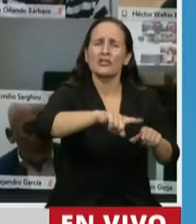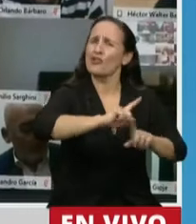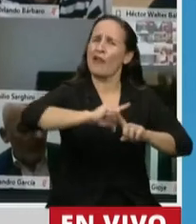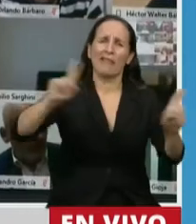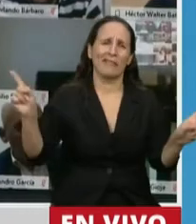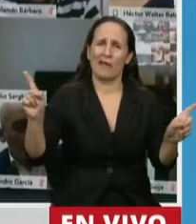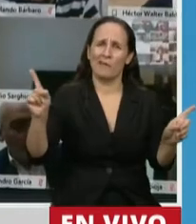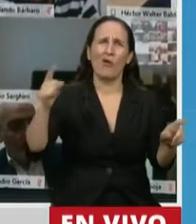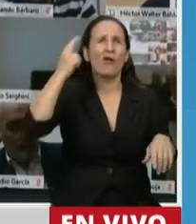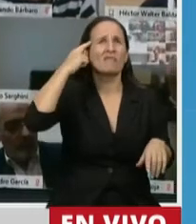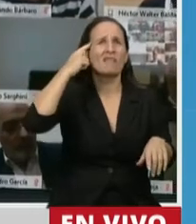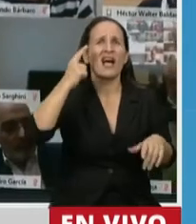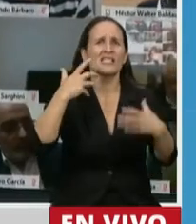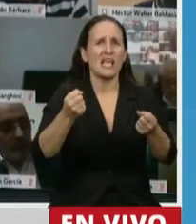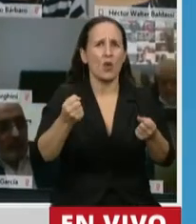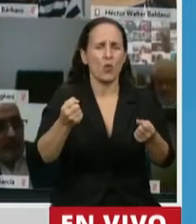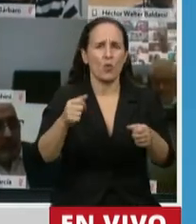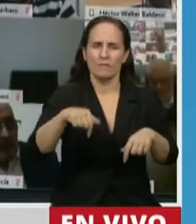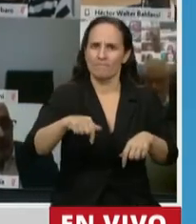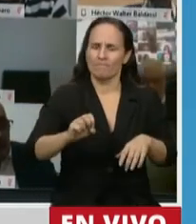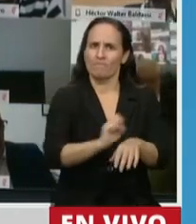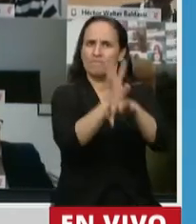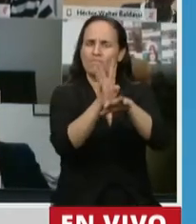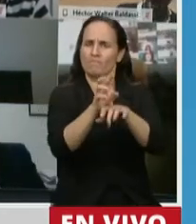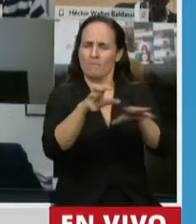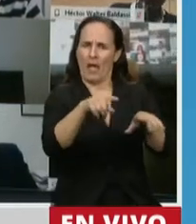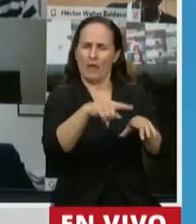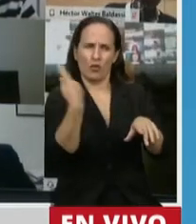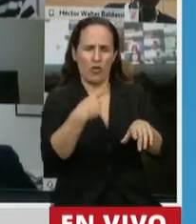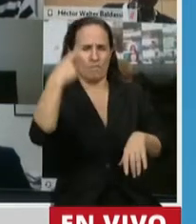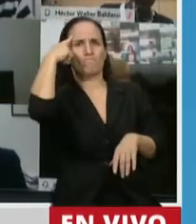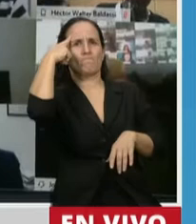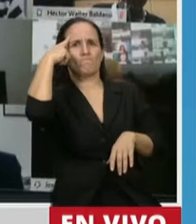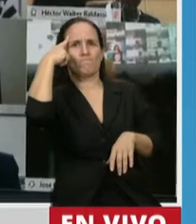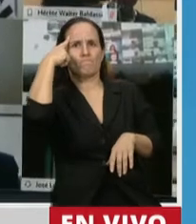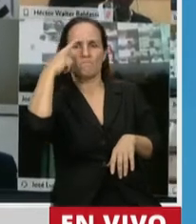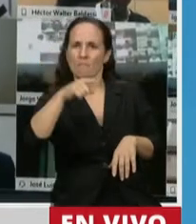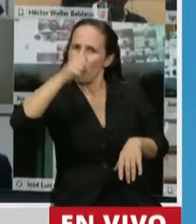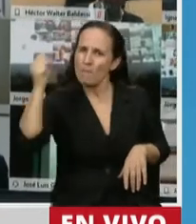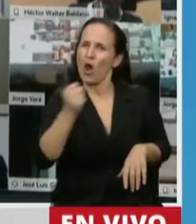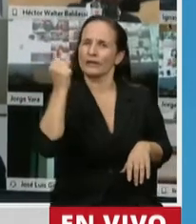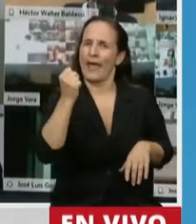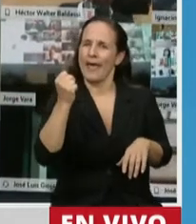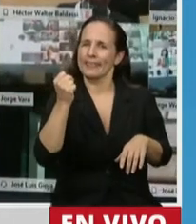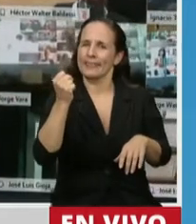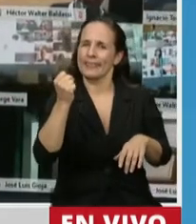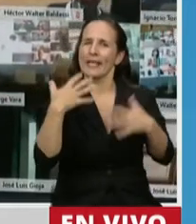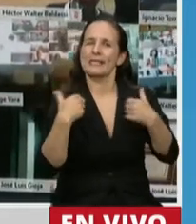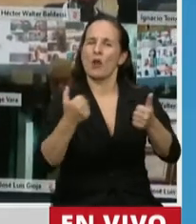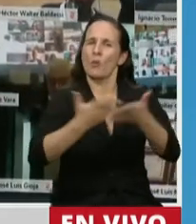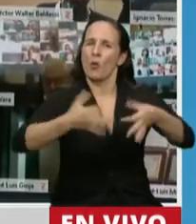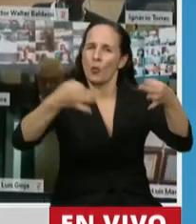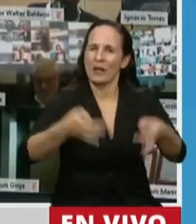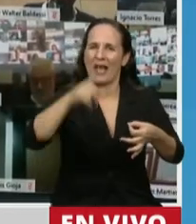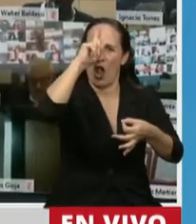Y creo que esta pandemia nos interpela a poner en valor lo que significa tener una salud pública en condiciones,